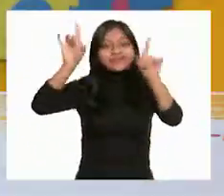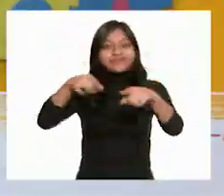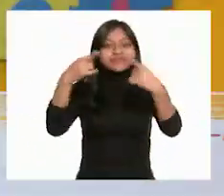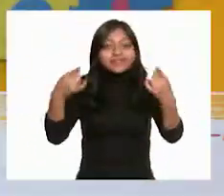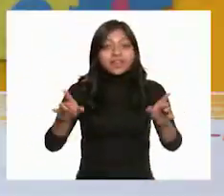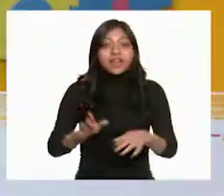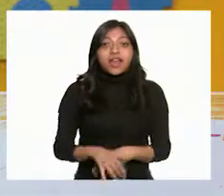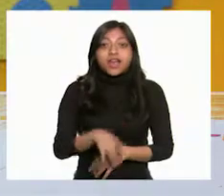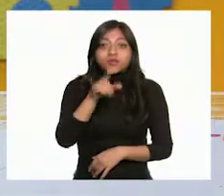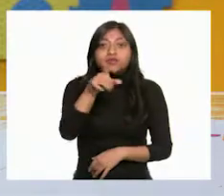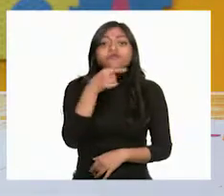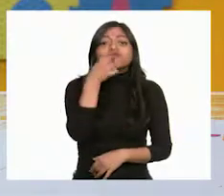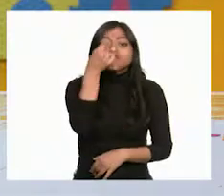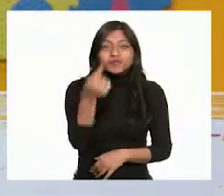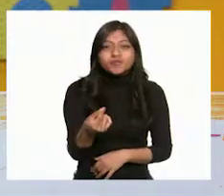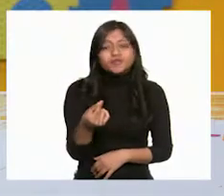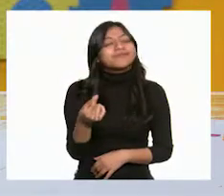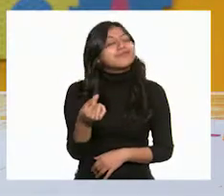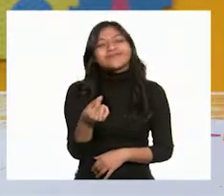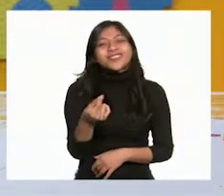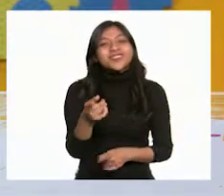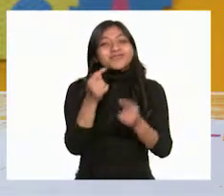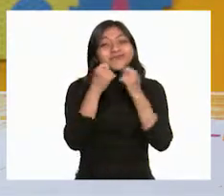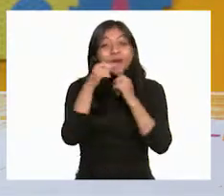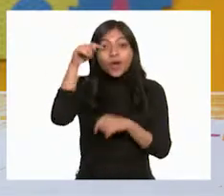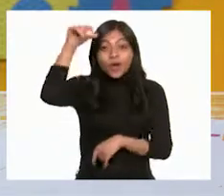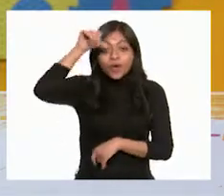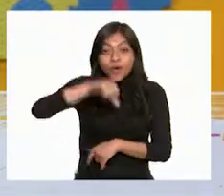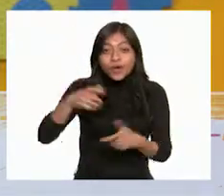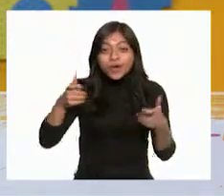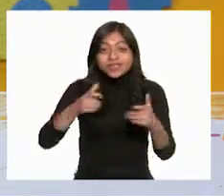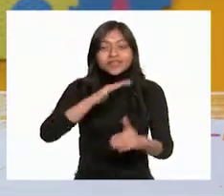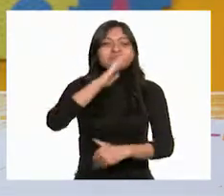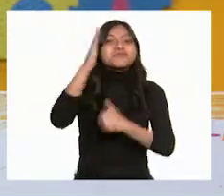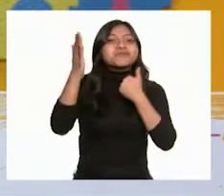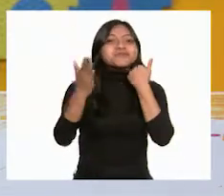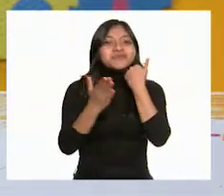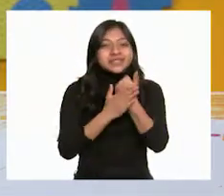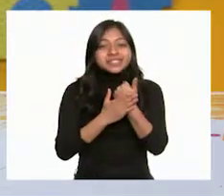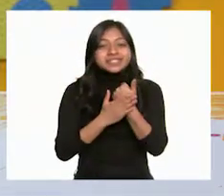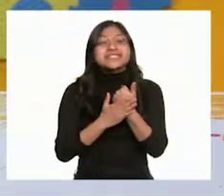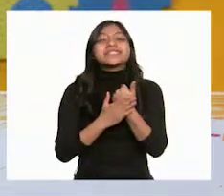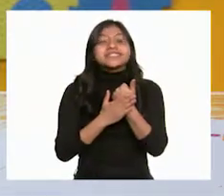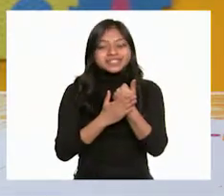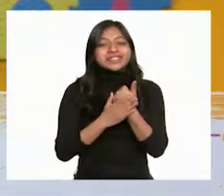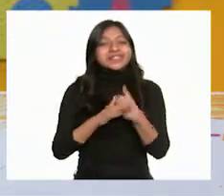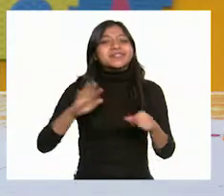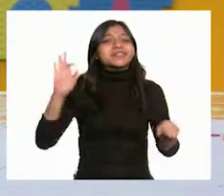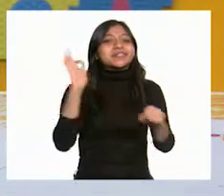Porque aunque sea chico, lo que haga hoy, sé que mañana quedará.